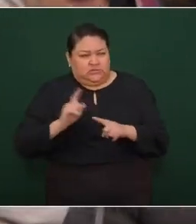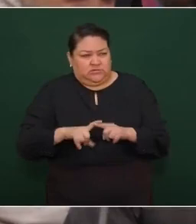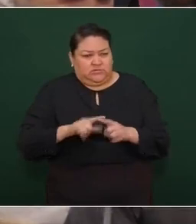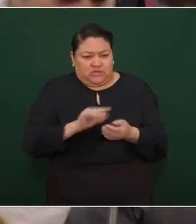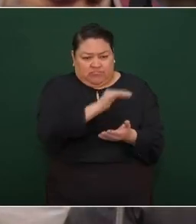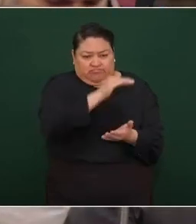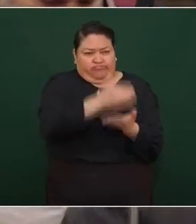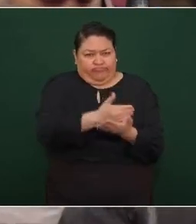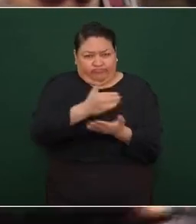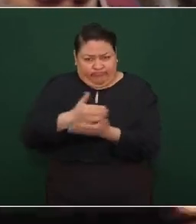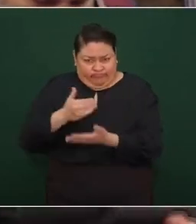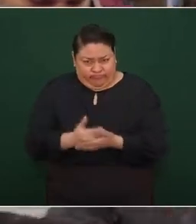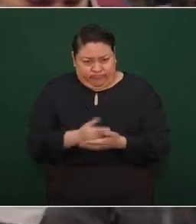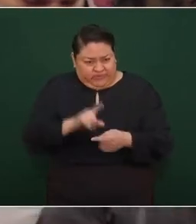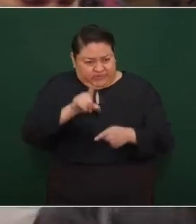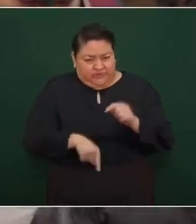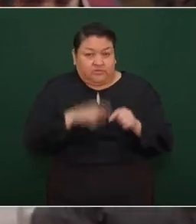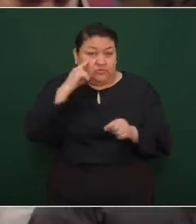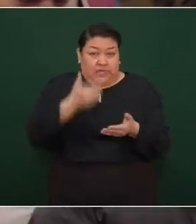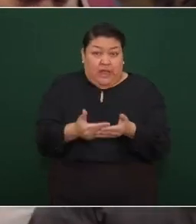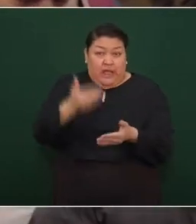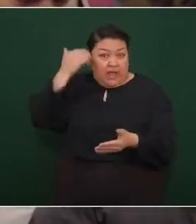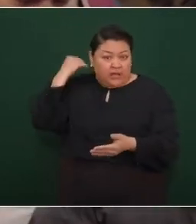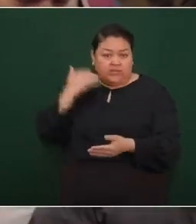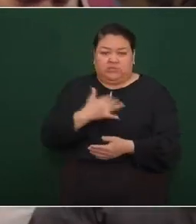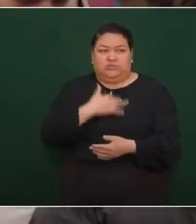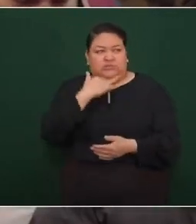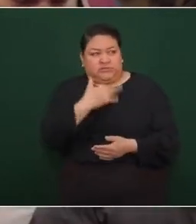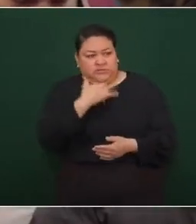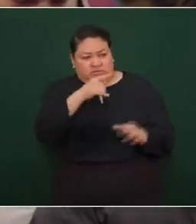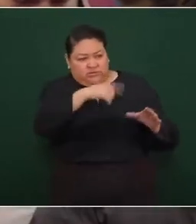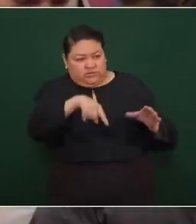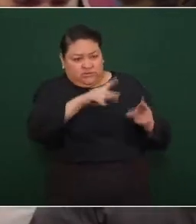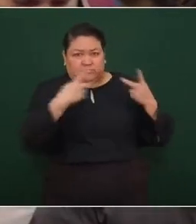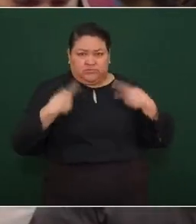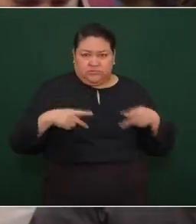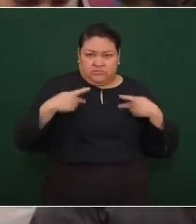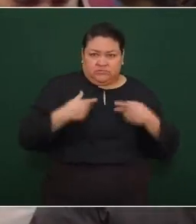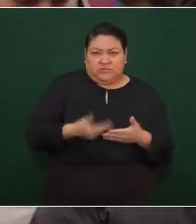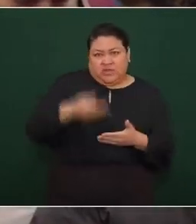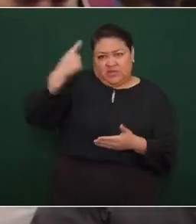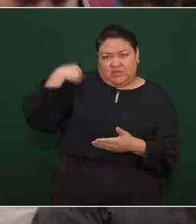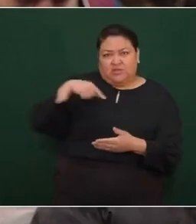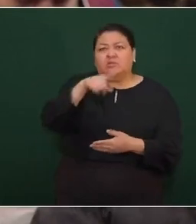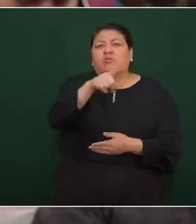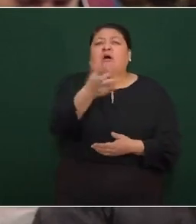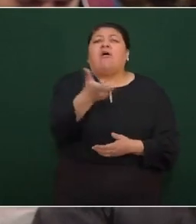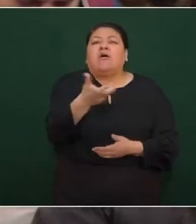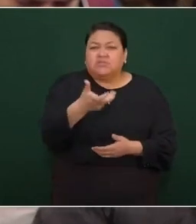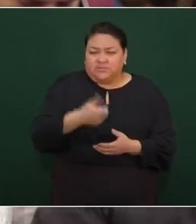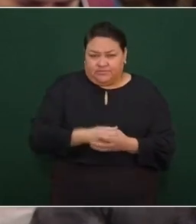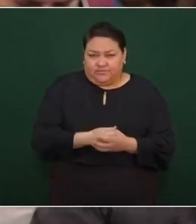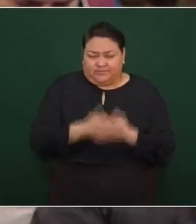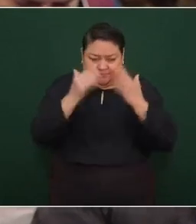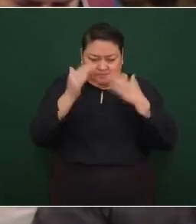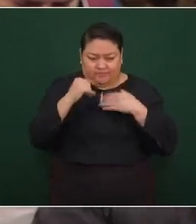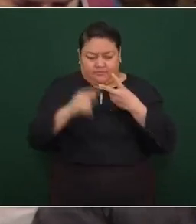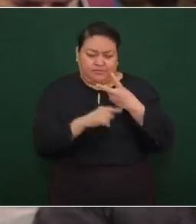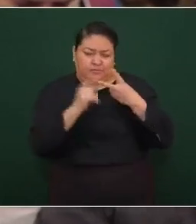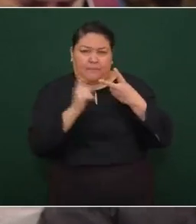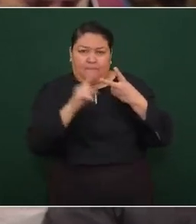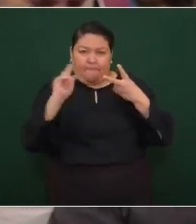todas esas personas que fueron involucradas en este tipo de delitos en gobiernos pasados? Y también le quiero preguntar,